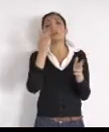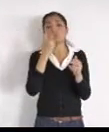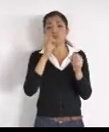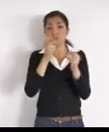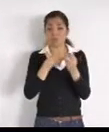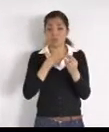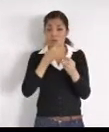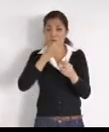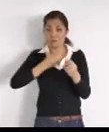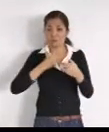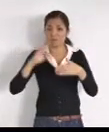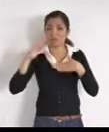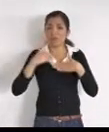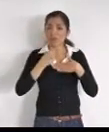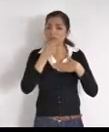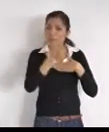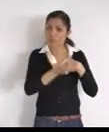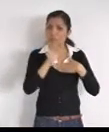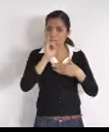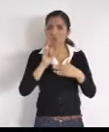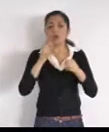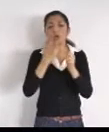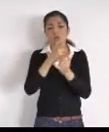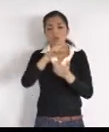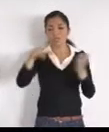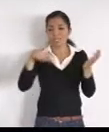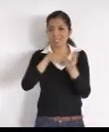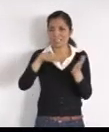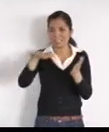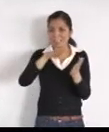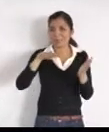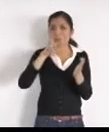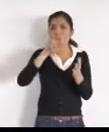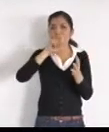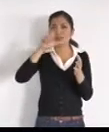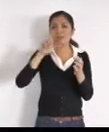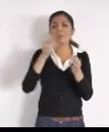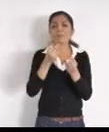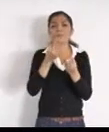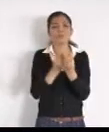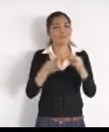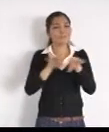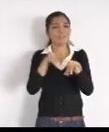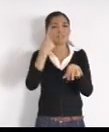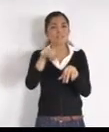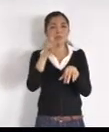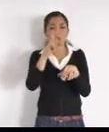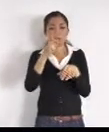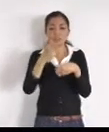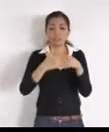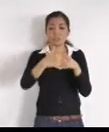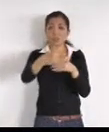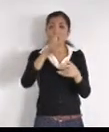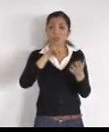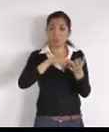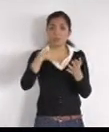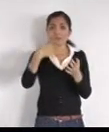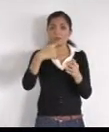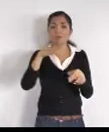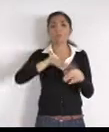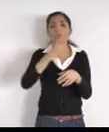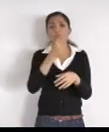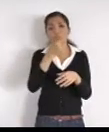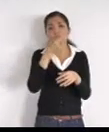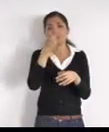en materia de agua, en este mismo año, 2014, porque, evidentemente, como tú lo señalas, es el tema, que debemos de priorizar, en la